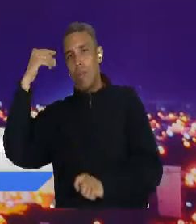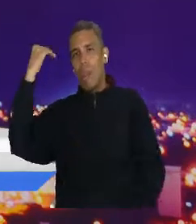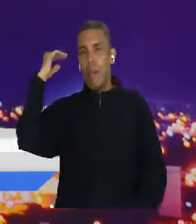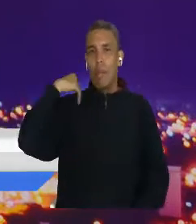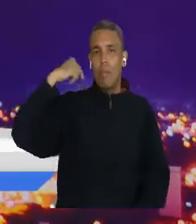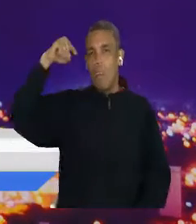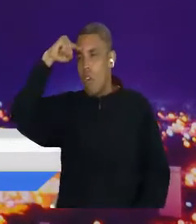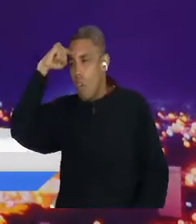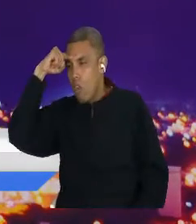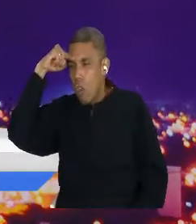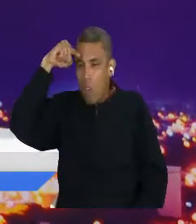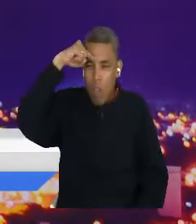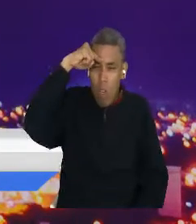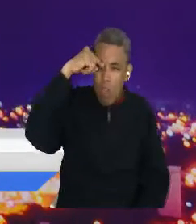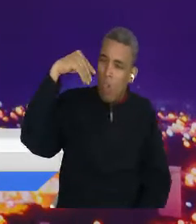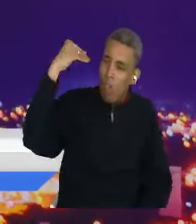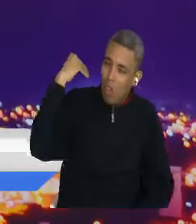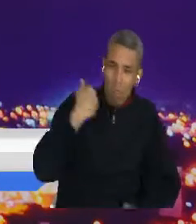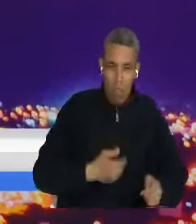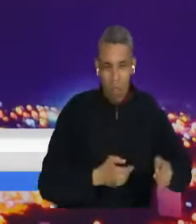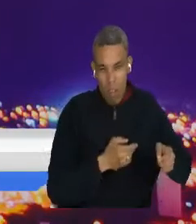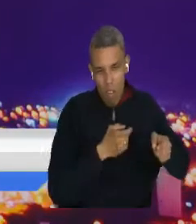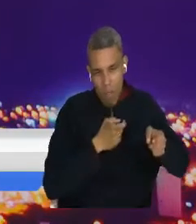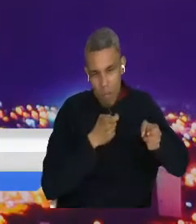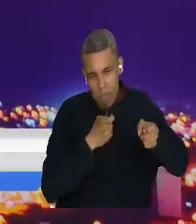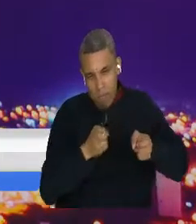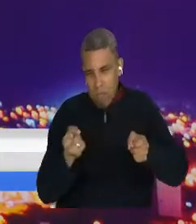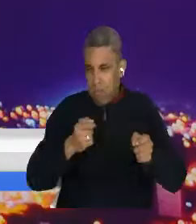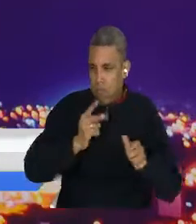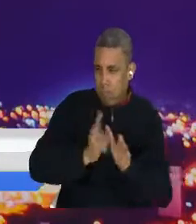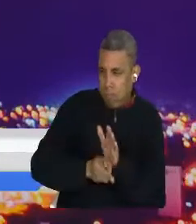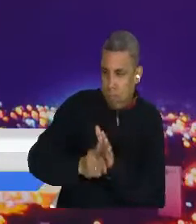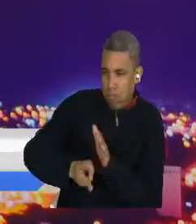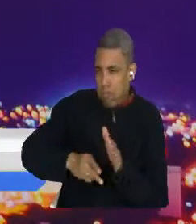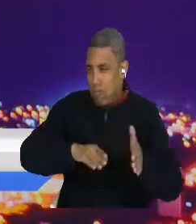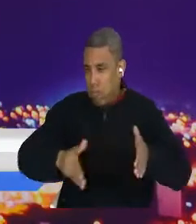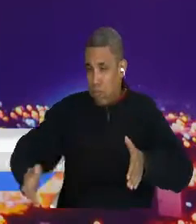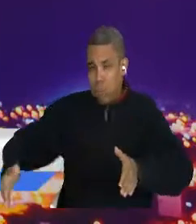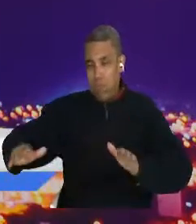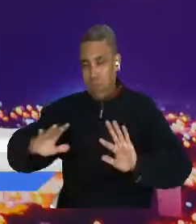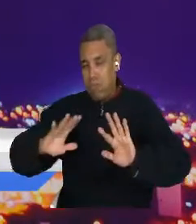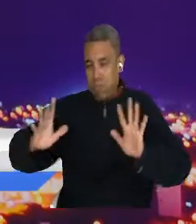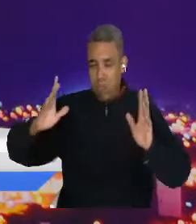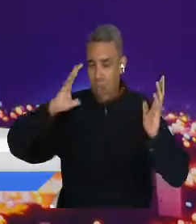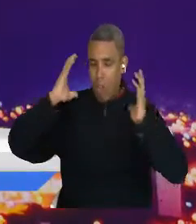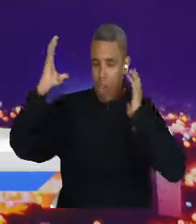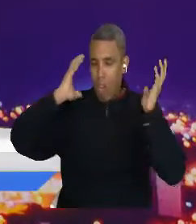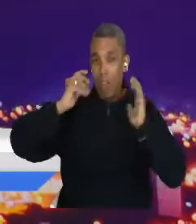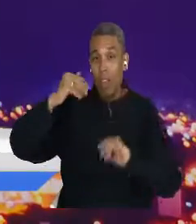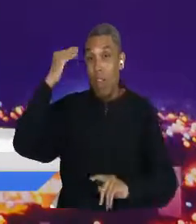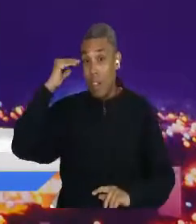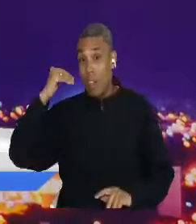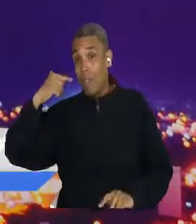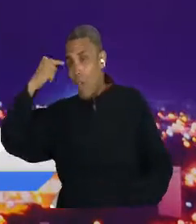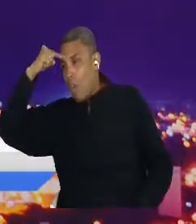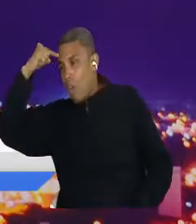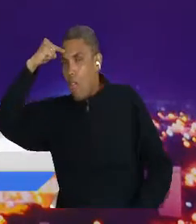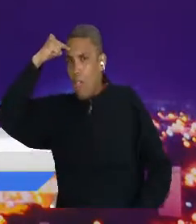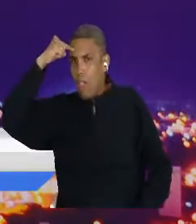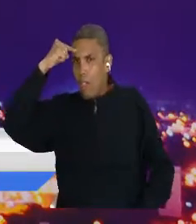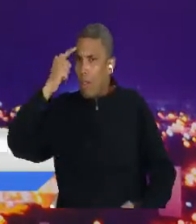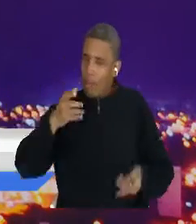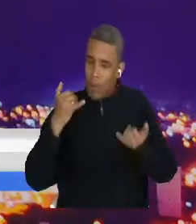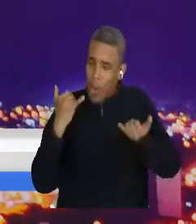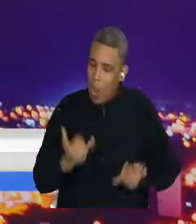un detonante histórico y que hoy no lo es.